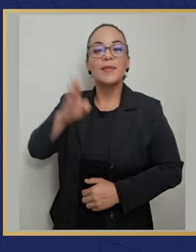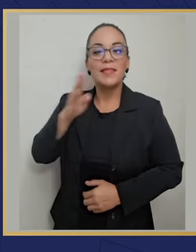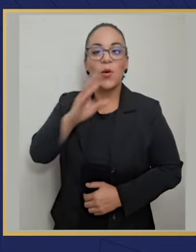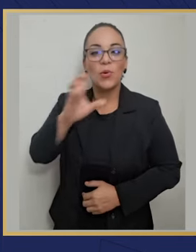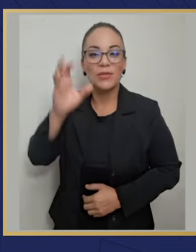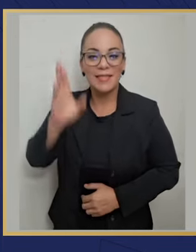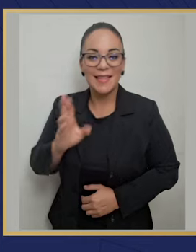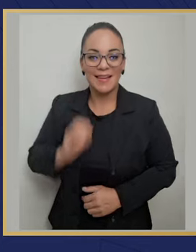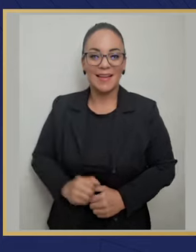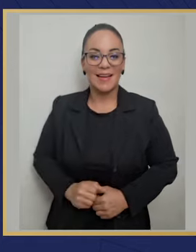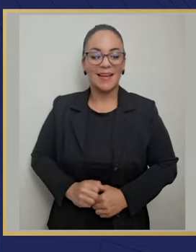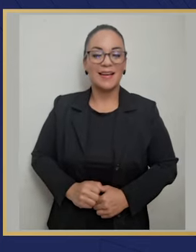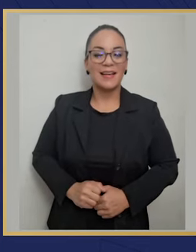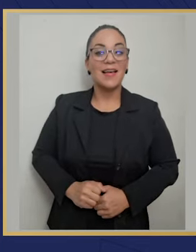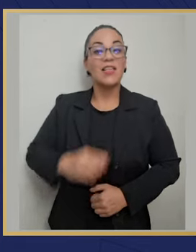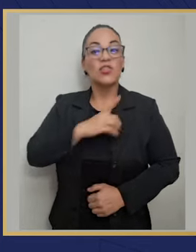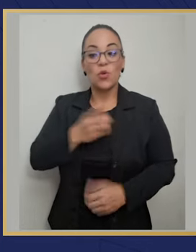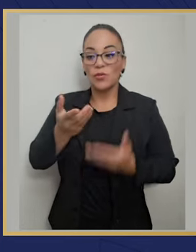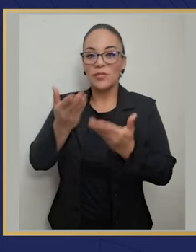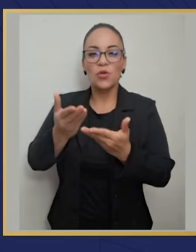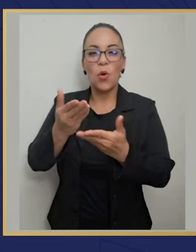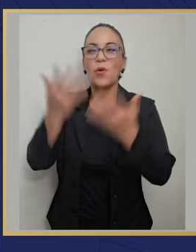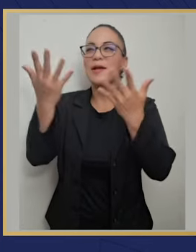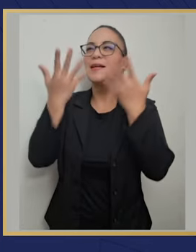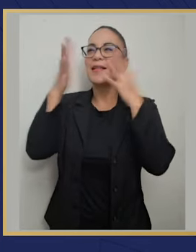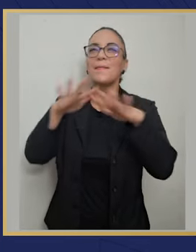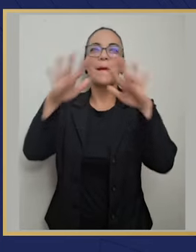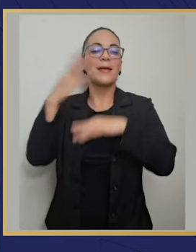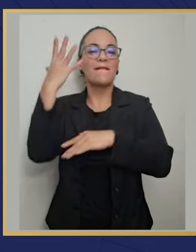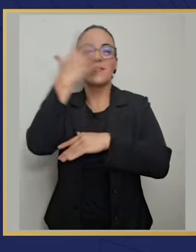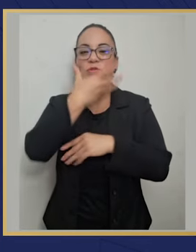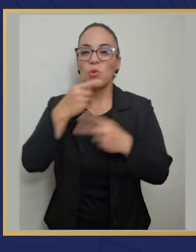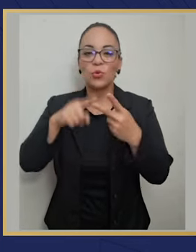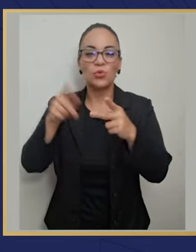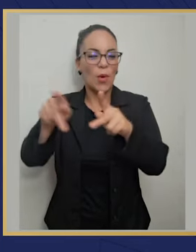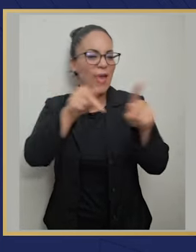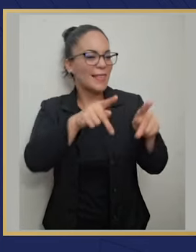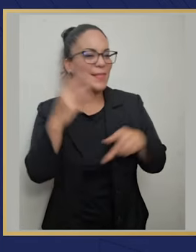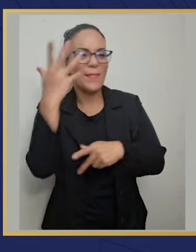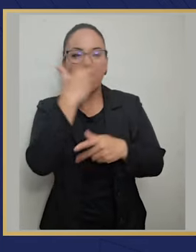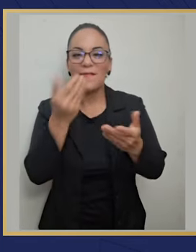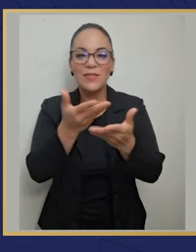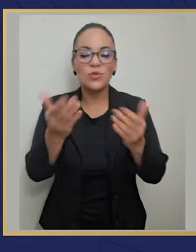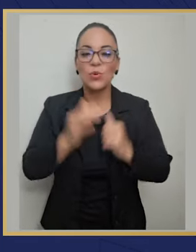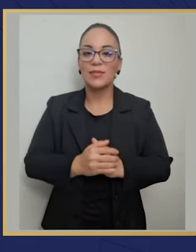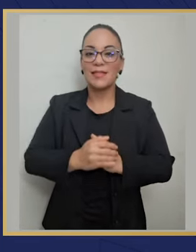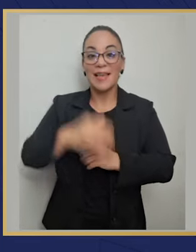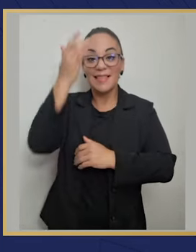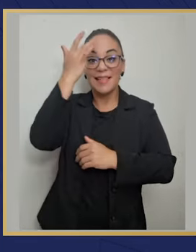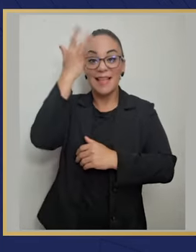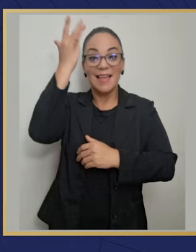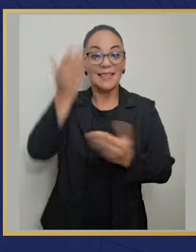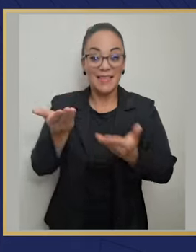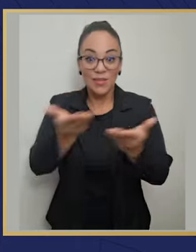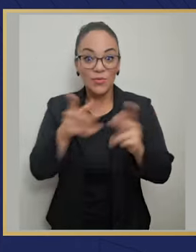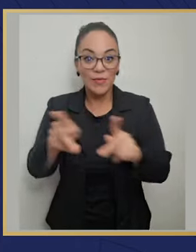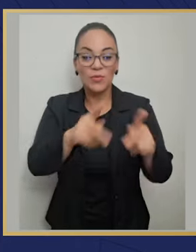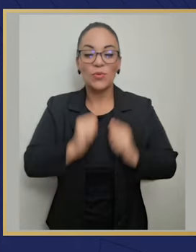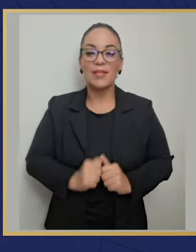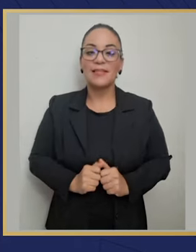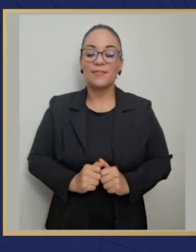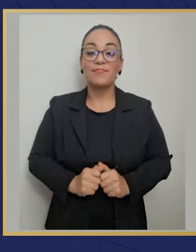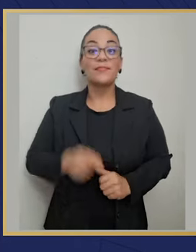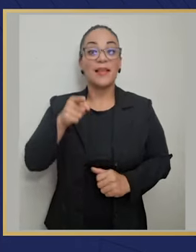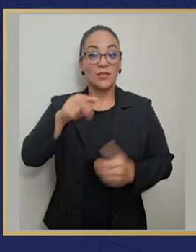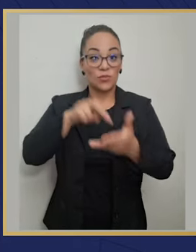Costa Rica y lo ha bendecido con el clima maravilloso, con gente maravillosa, con la inteligencia y es el